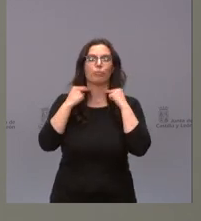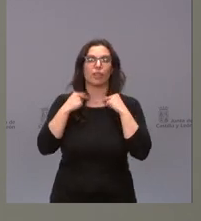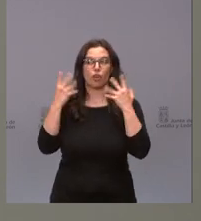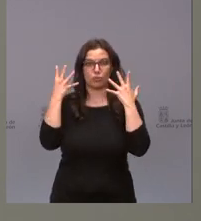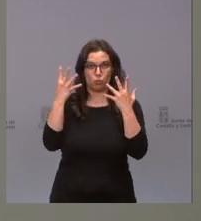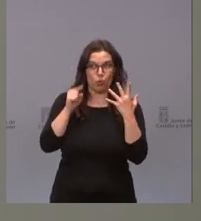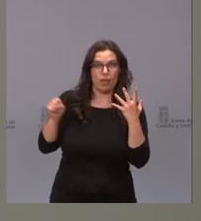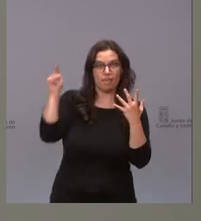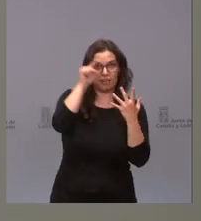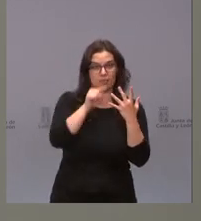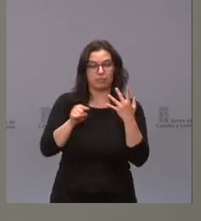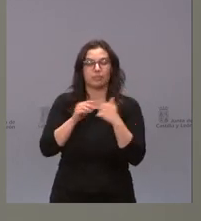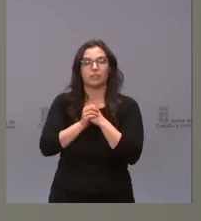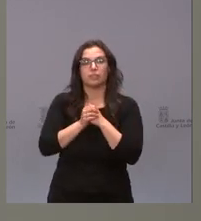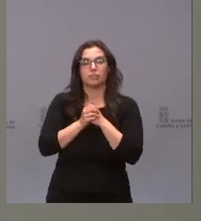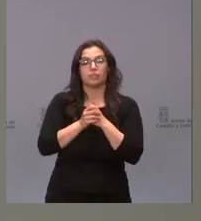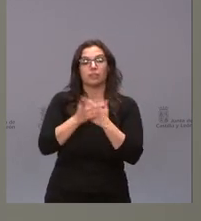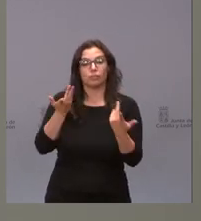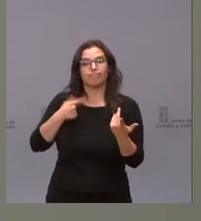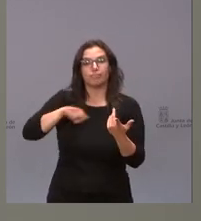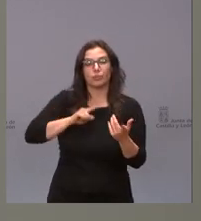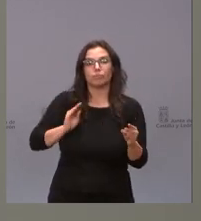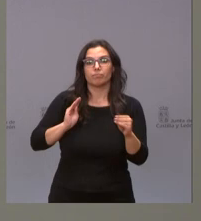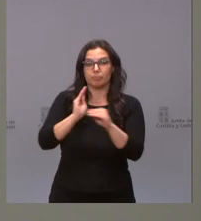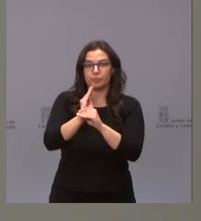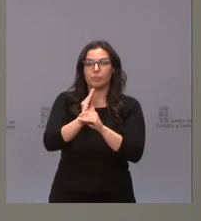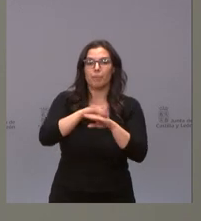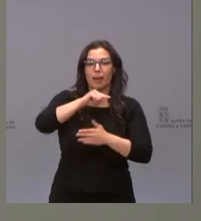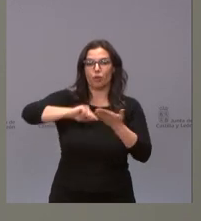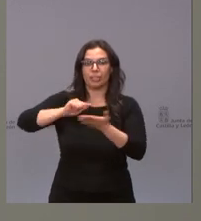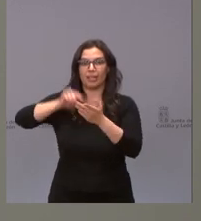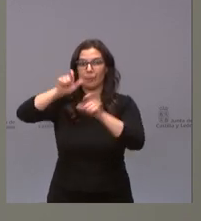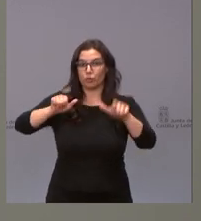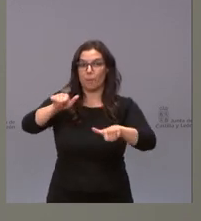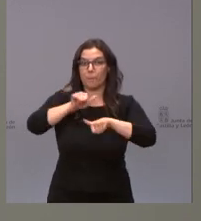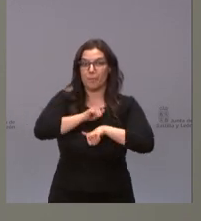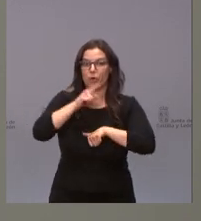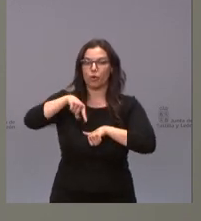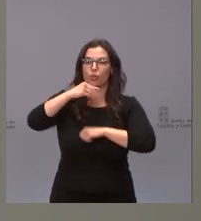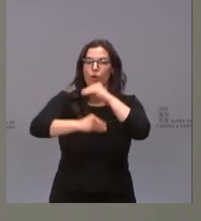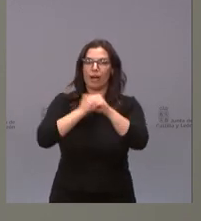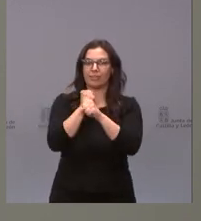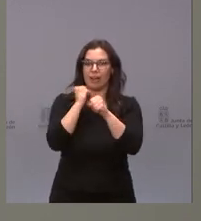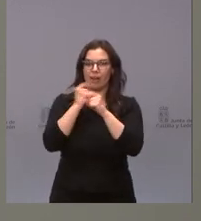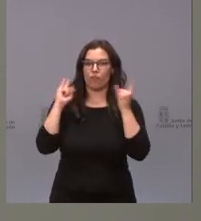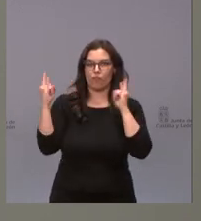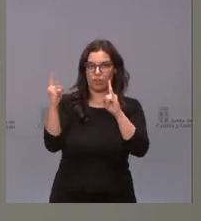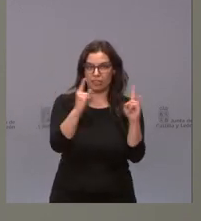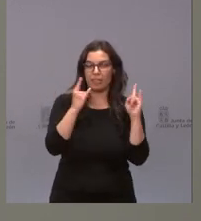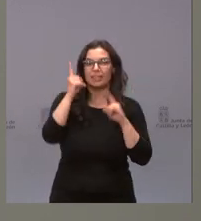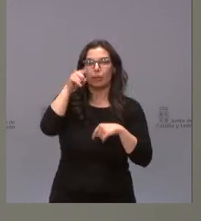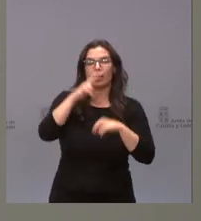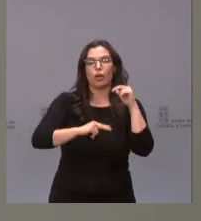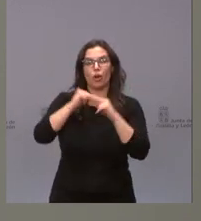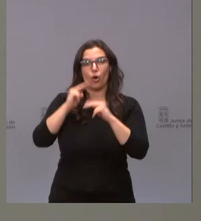provinciales y mediante el cual financiamos la contratación de desempleados para la realización de trabajos forestales, como saben, y de obras